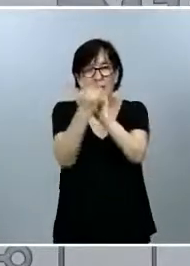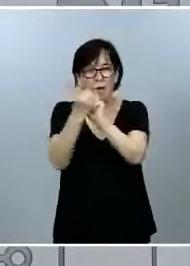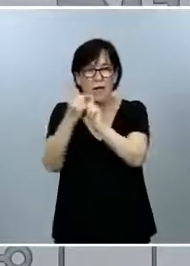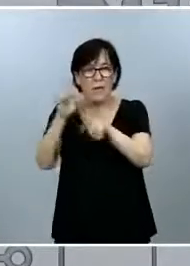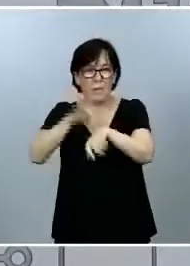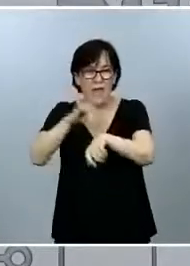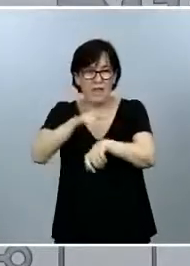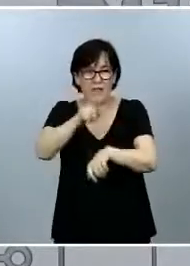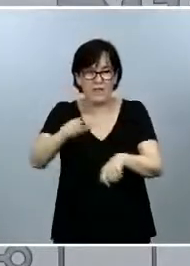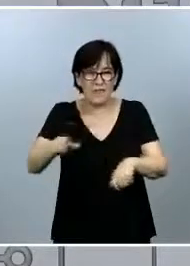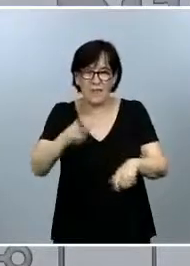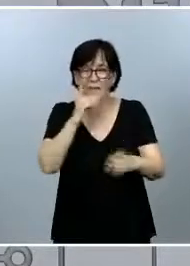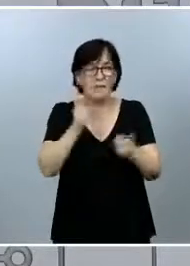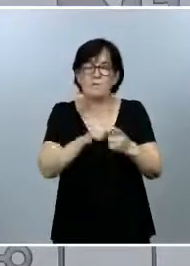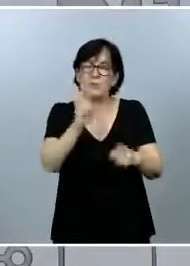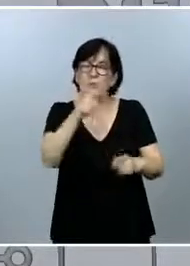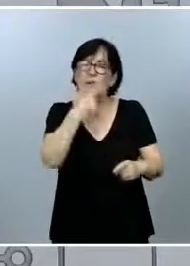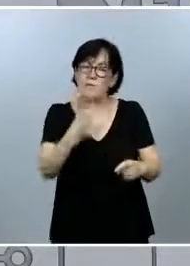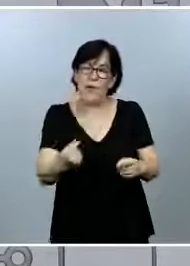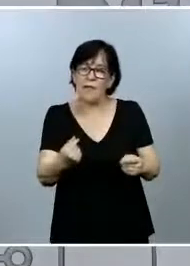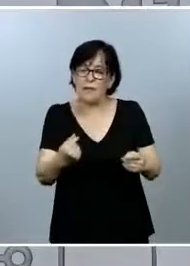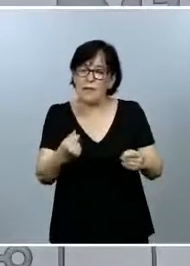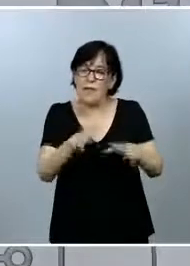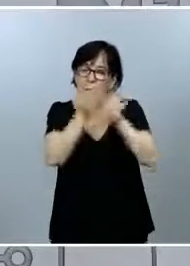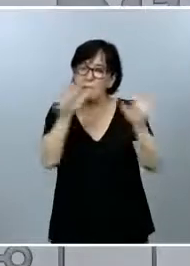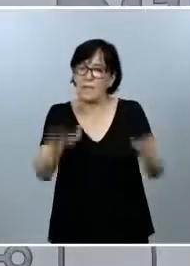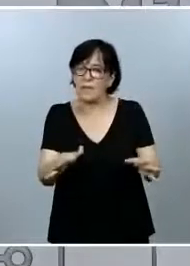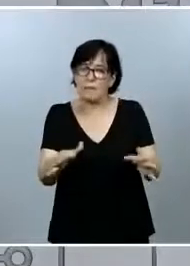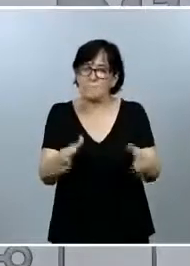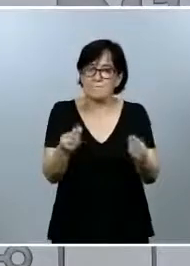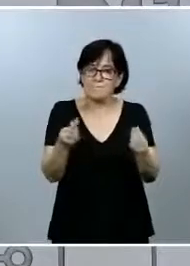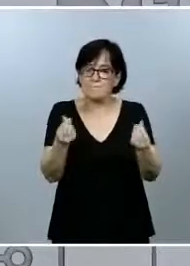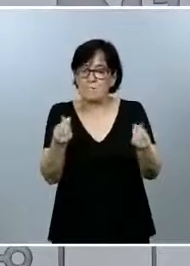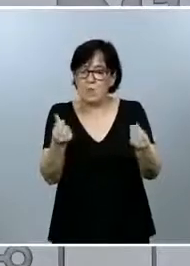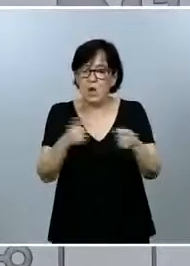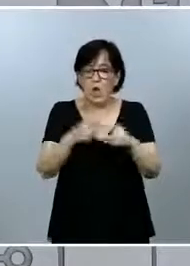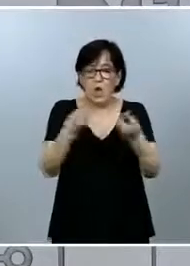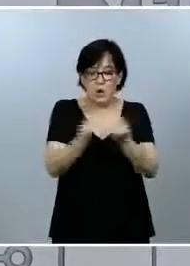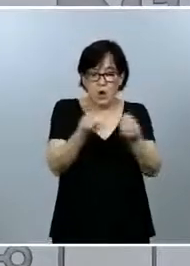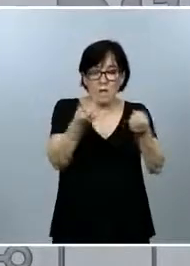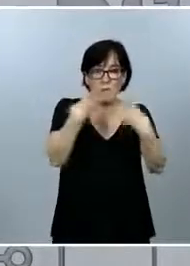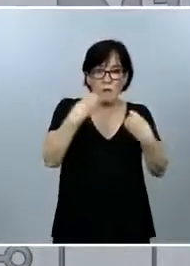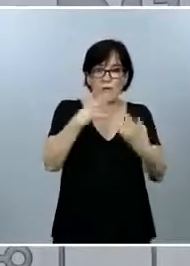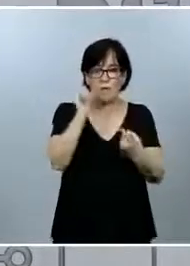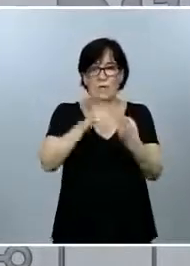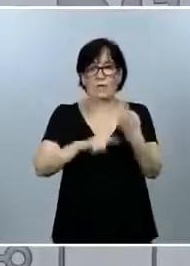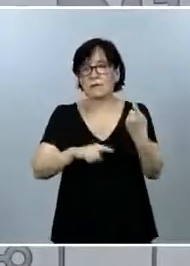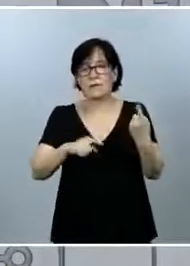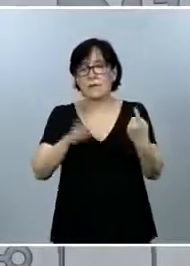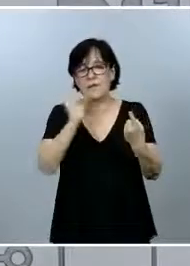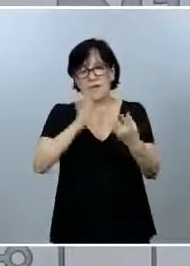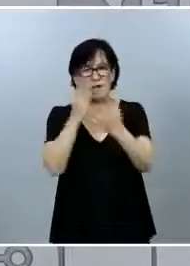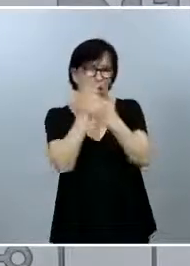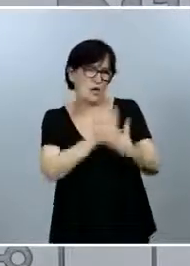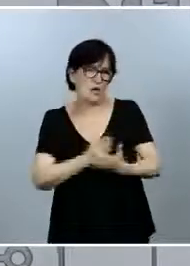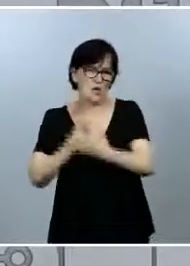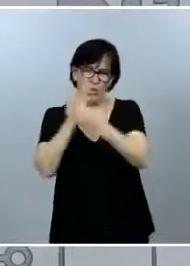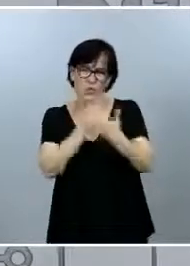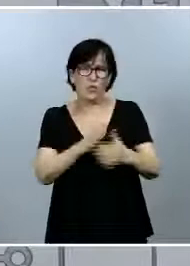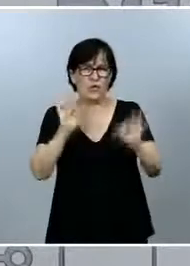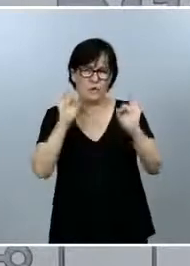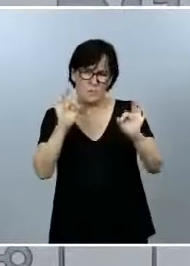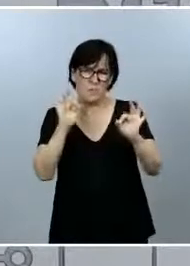no es fácil de dilucidar ni con la información que tenemos y casi ni con estudios específicos.